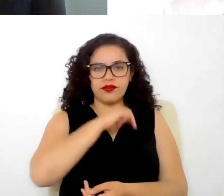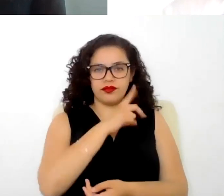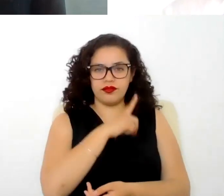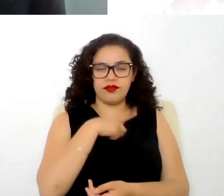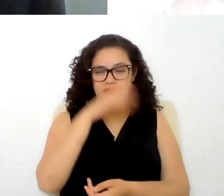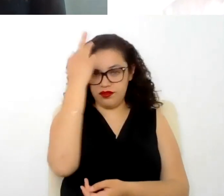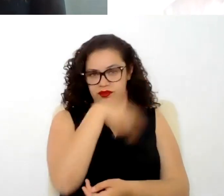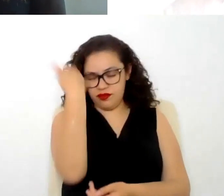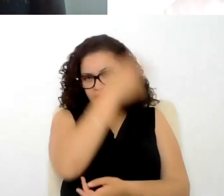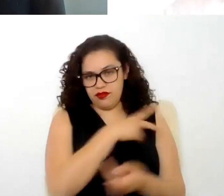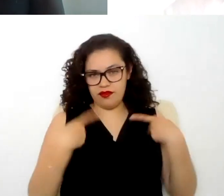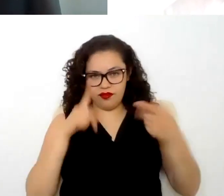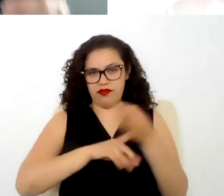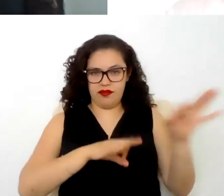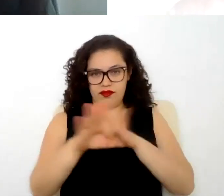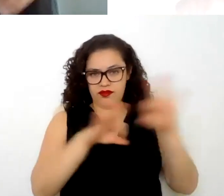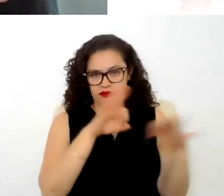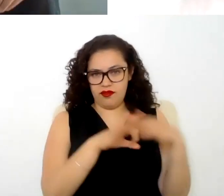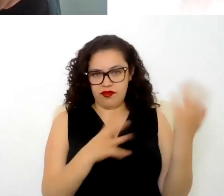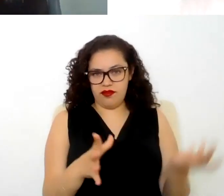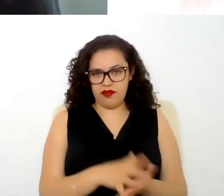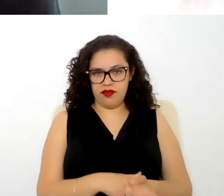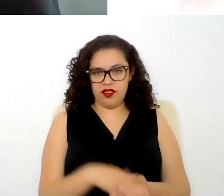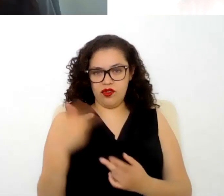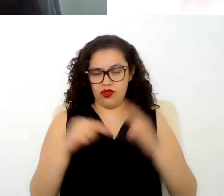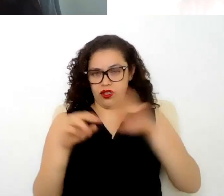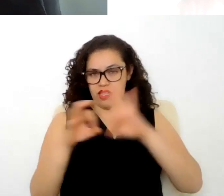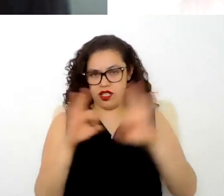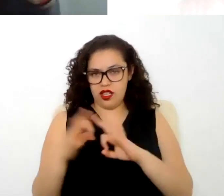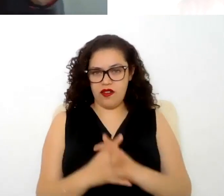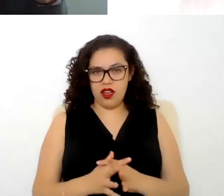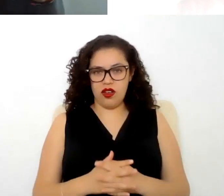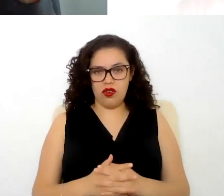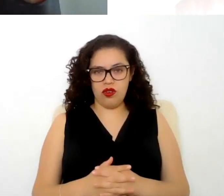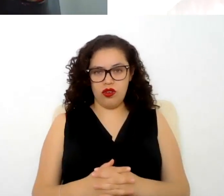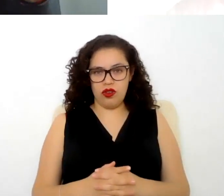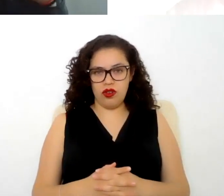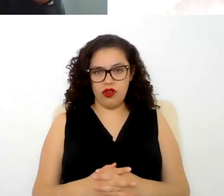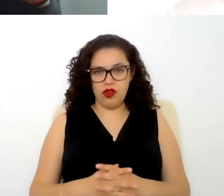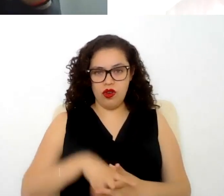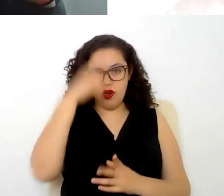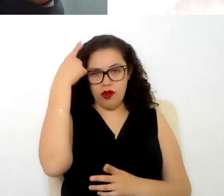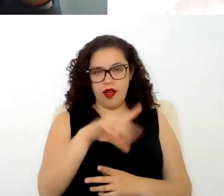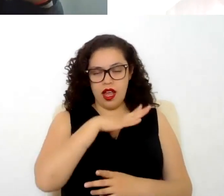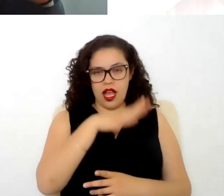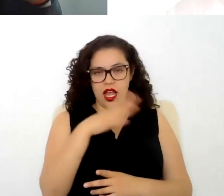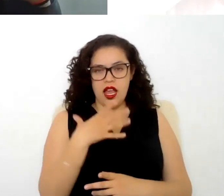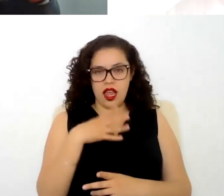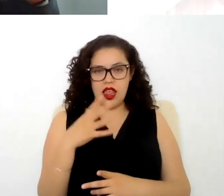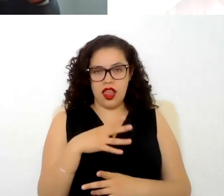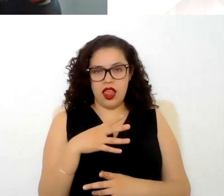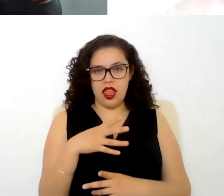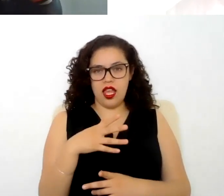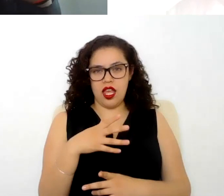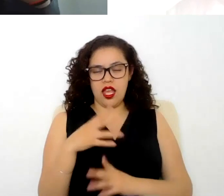este trabajador en específico el puesto que va a ocupar del cual se desprende si efectivamente se puede celebrar por 30